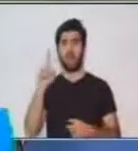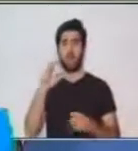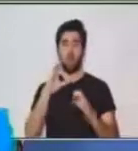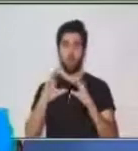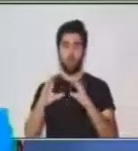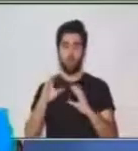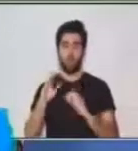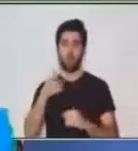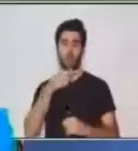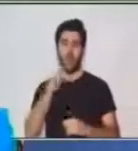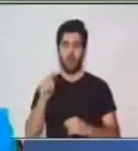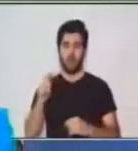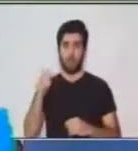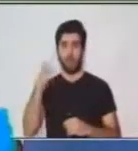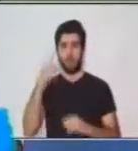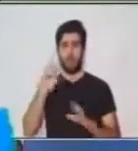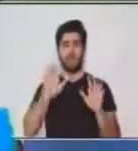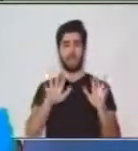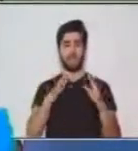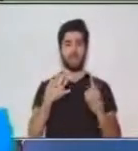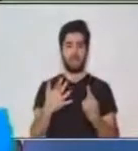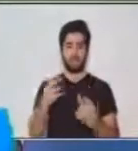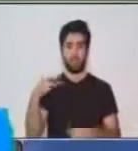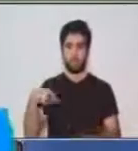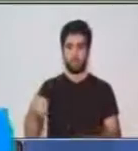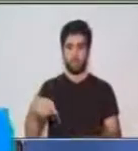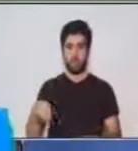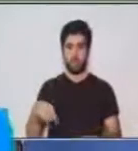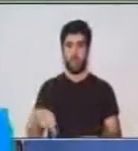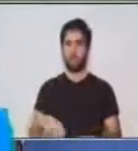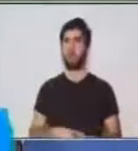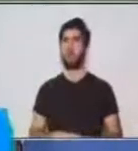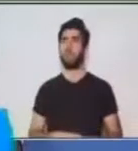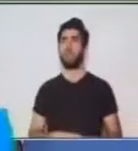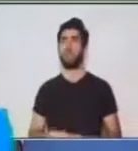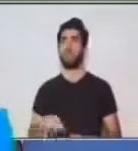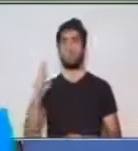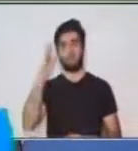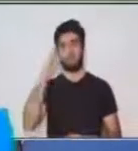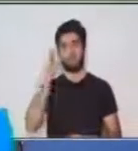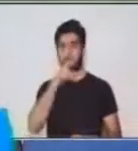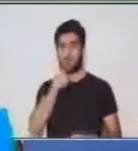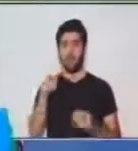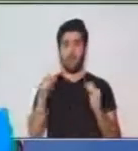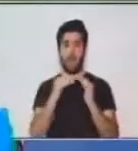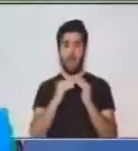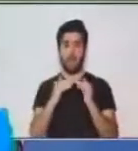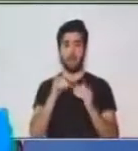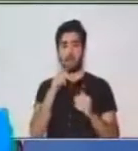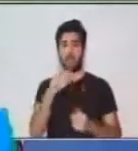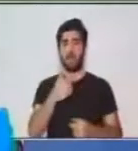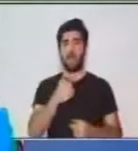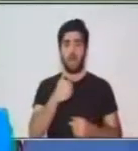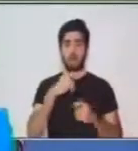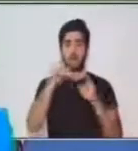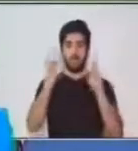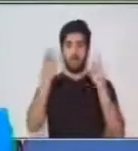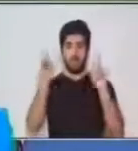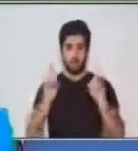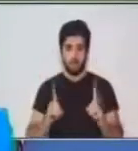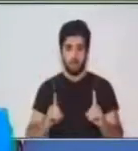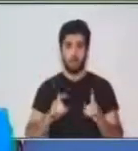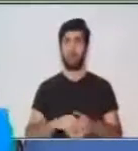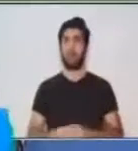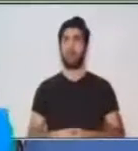y Lenguaje para Sexto Grado Primaria. Si en casa hay alguna persona con discapacidad,